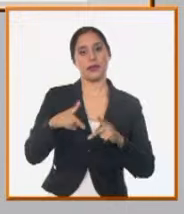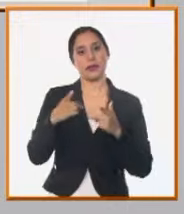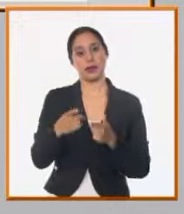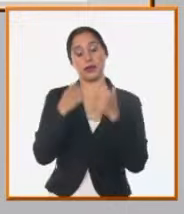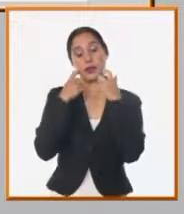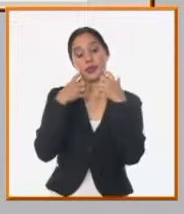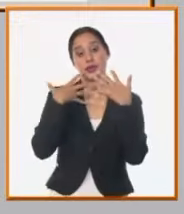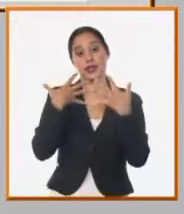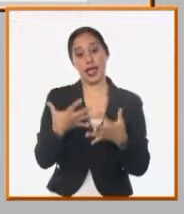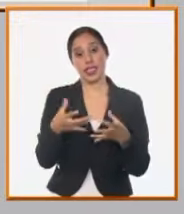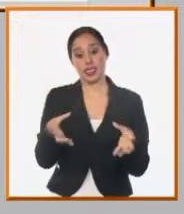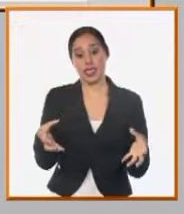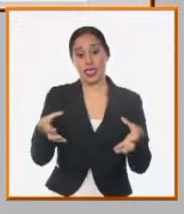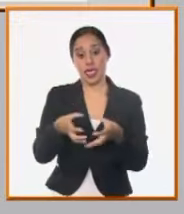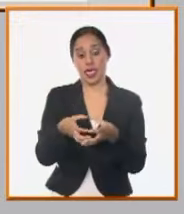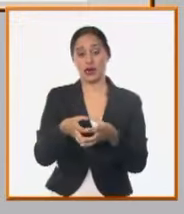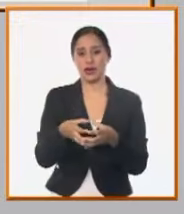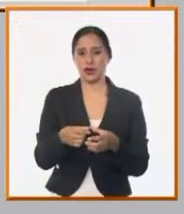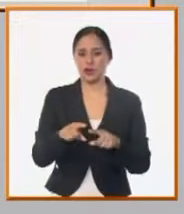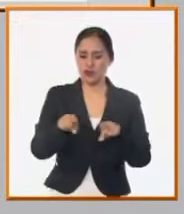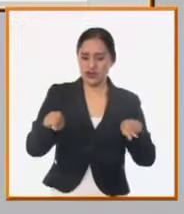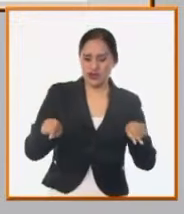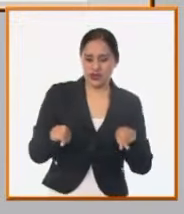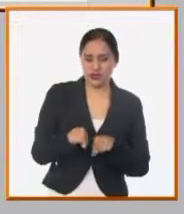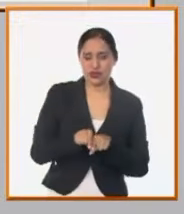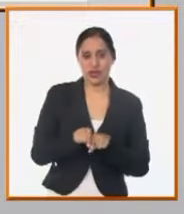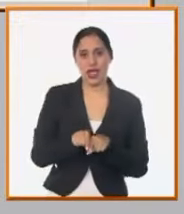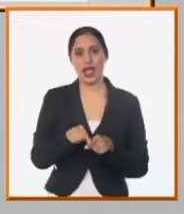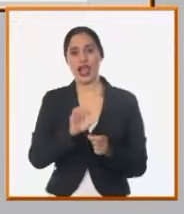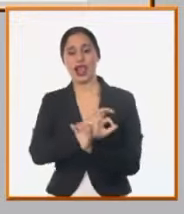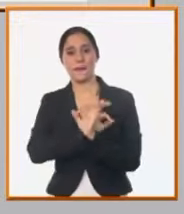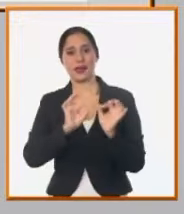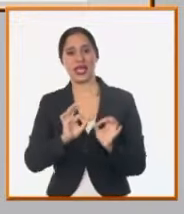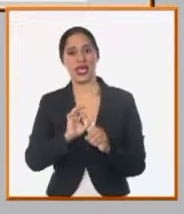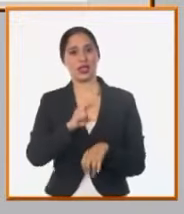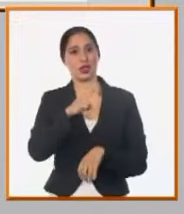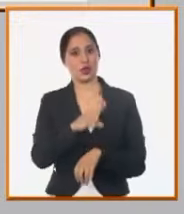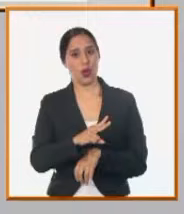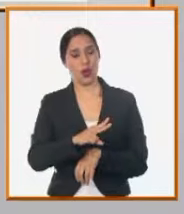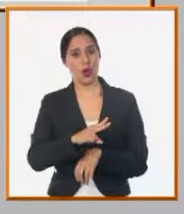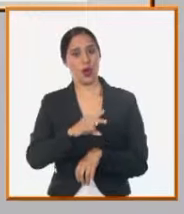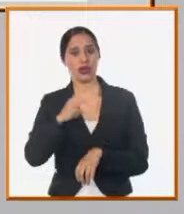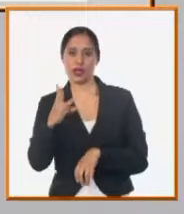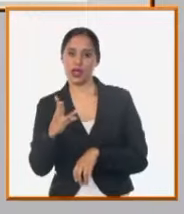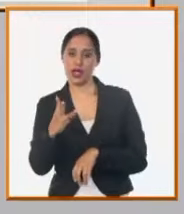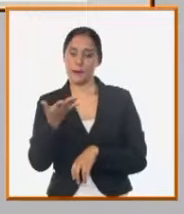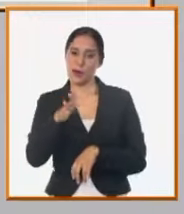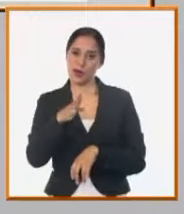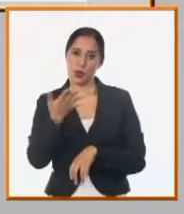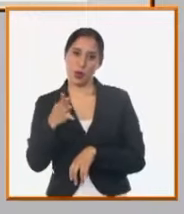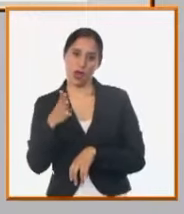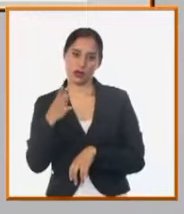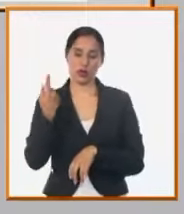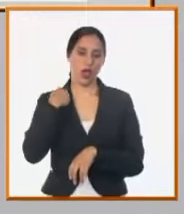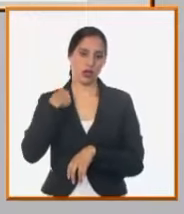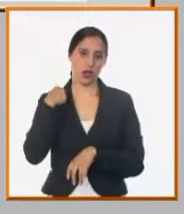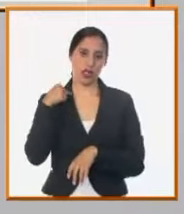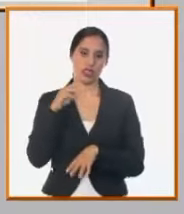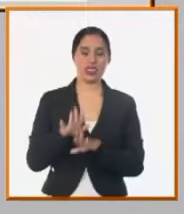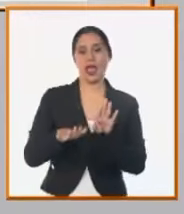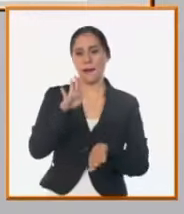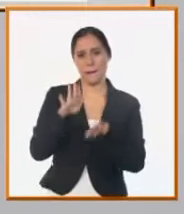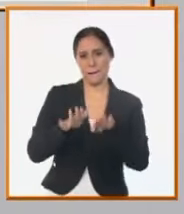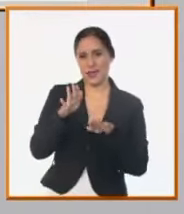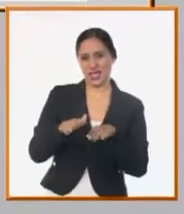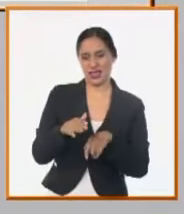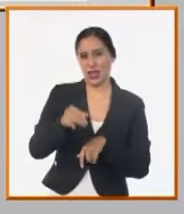que normalmente una fosa se debe limpiar entre 2, 3, 4 años la limpieza en dependencia del tamaño, la cantidad